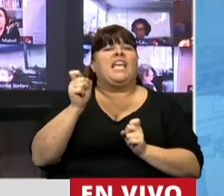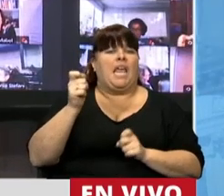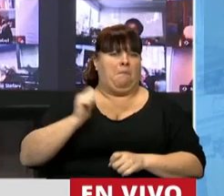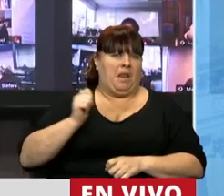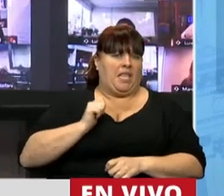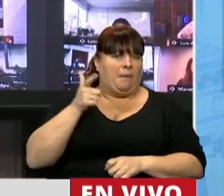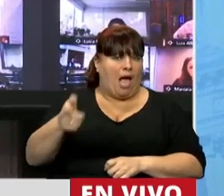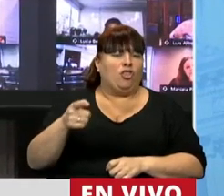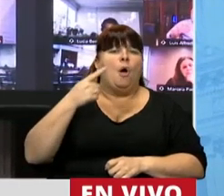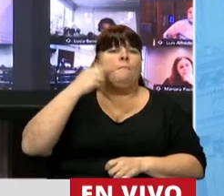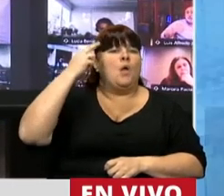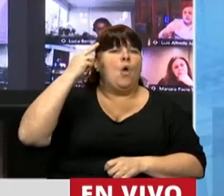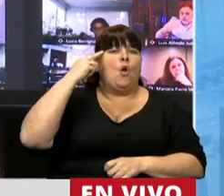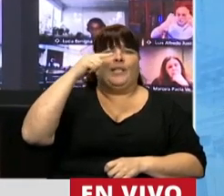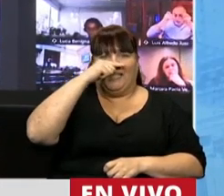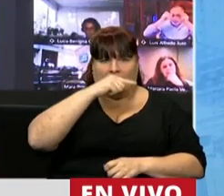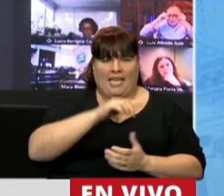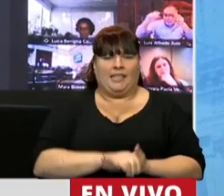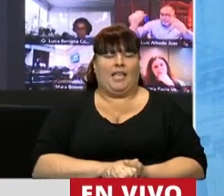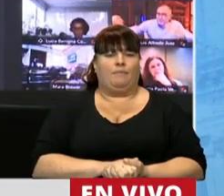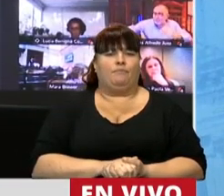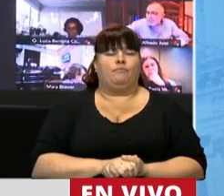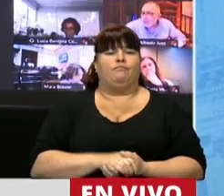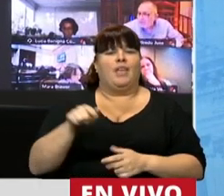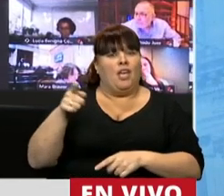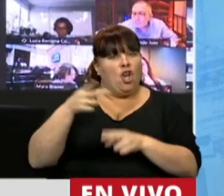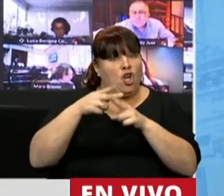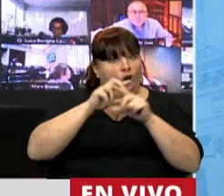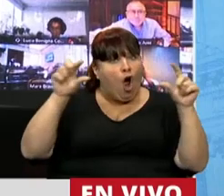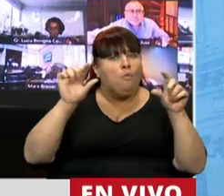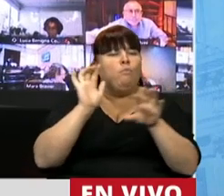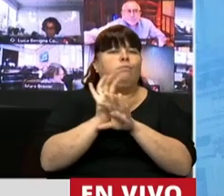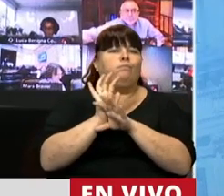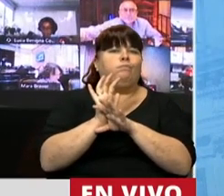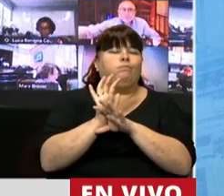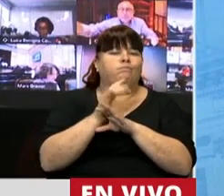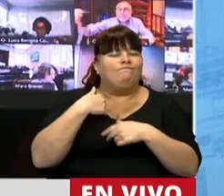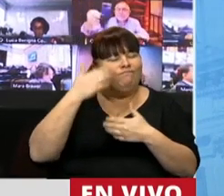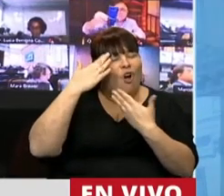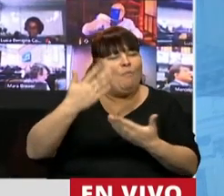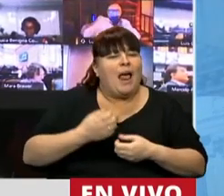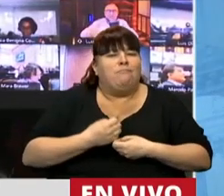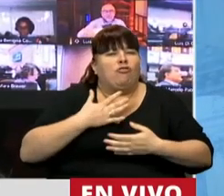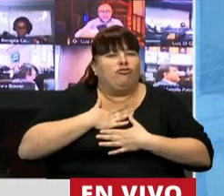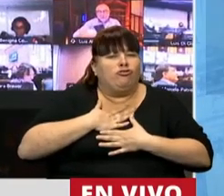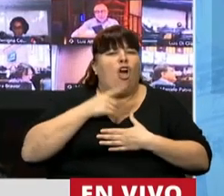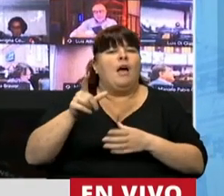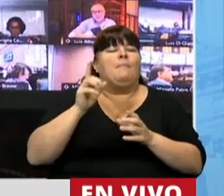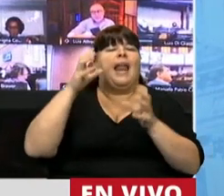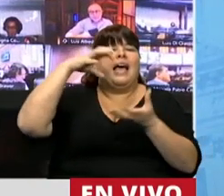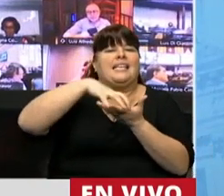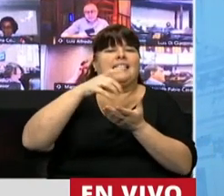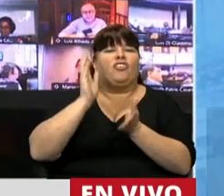dictadura en 1997, y cuyo nombre hoy identifica en un emotivo homenaje al Centro de